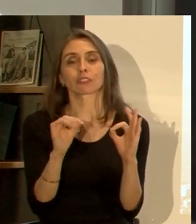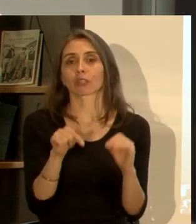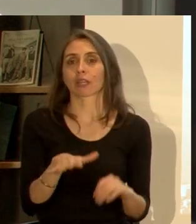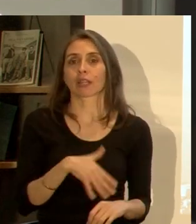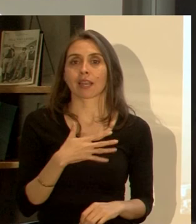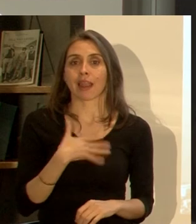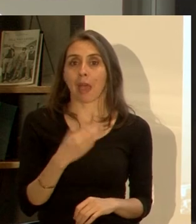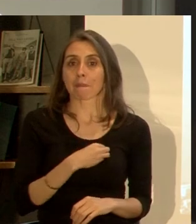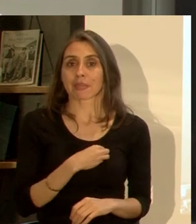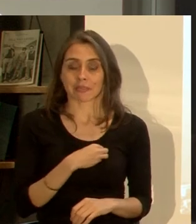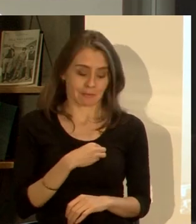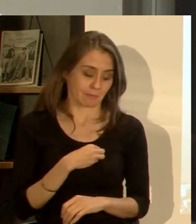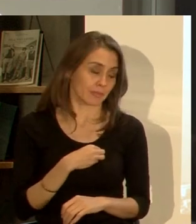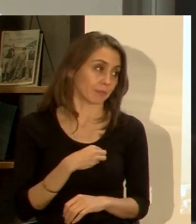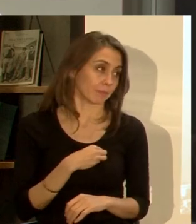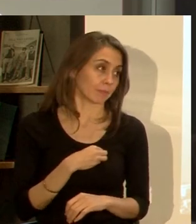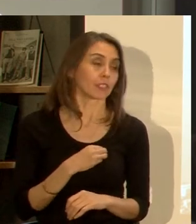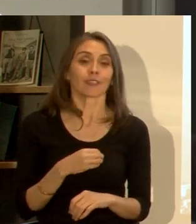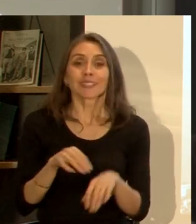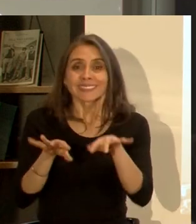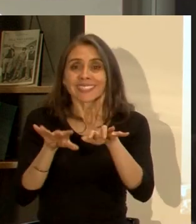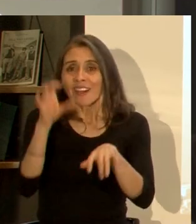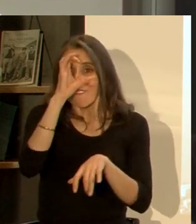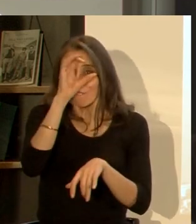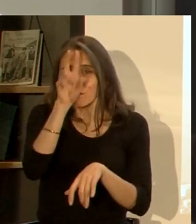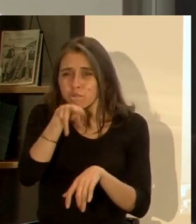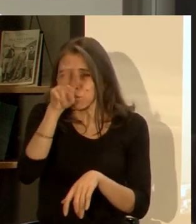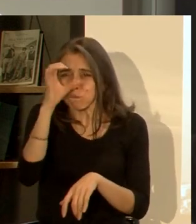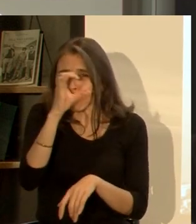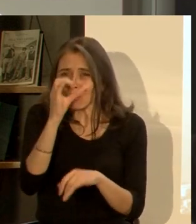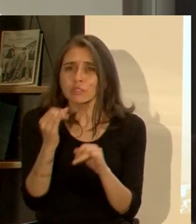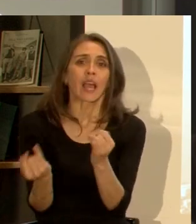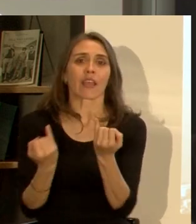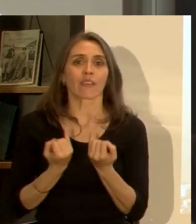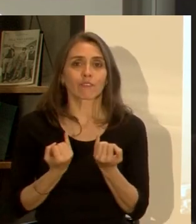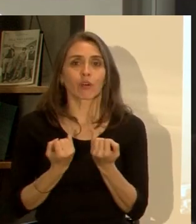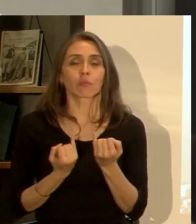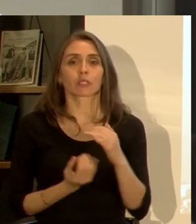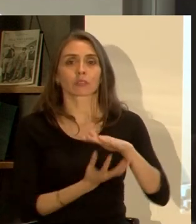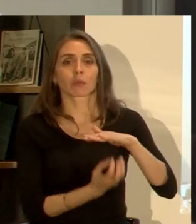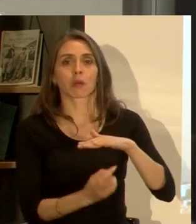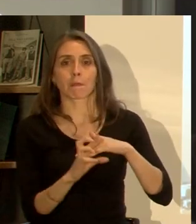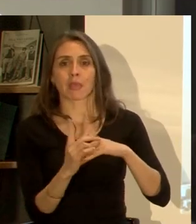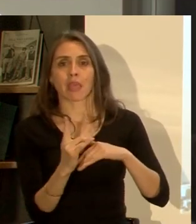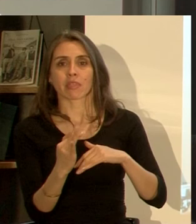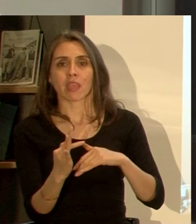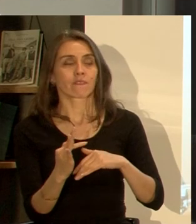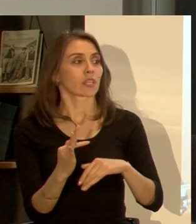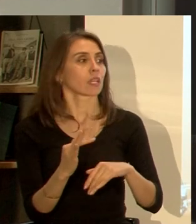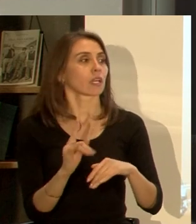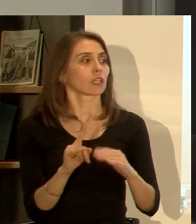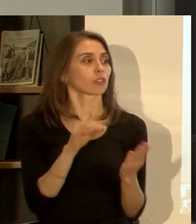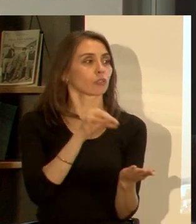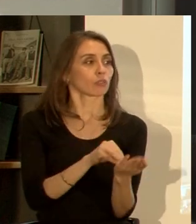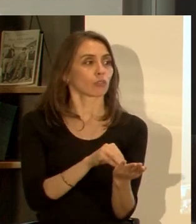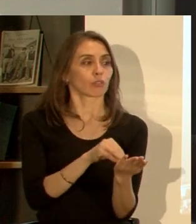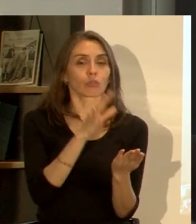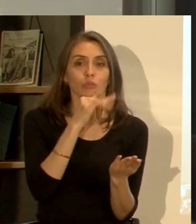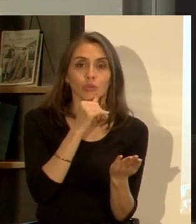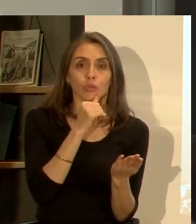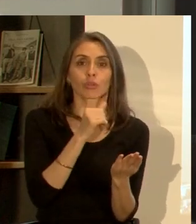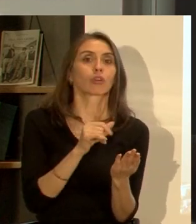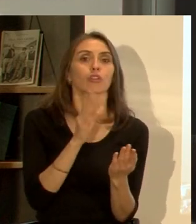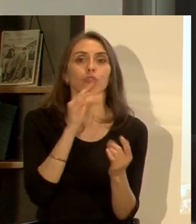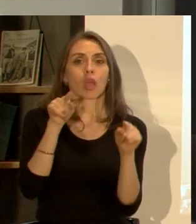día lamentablemente cuando uno busca datos o tener que bajarlo en pdf no está registrado o no hay